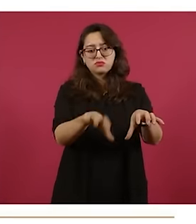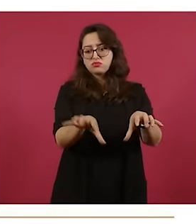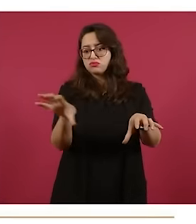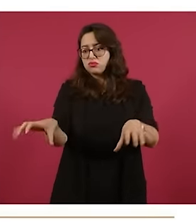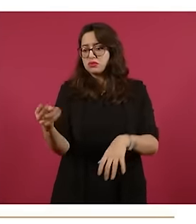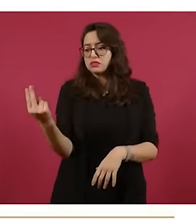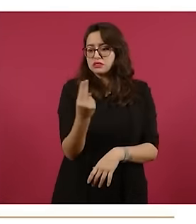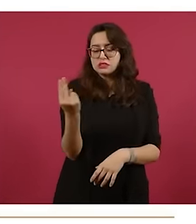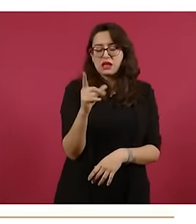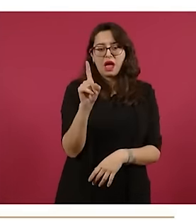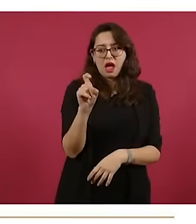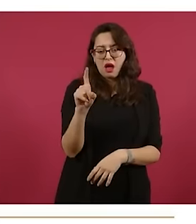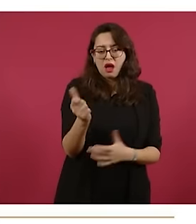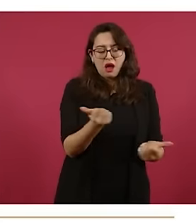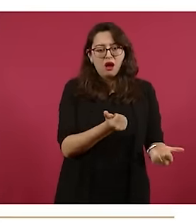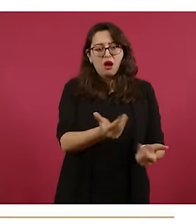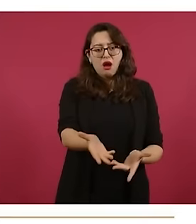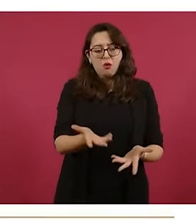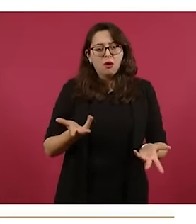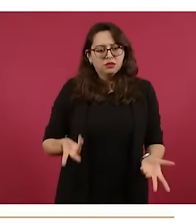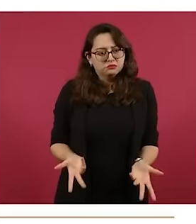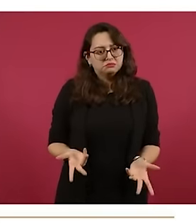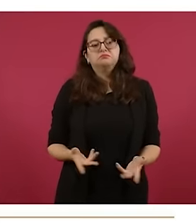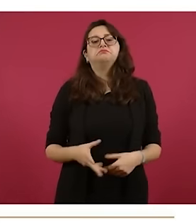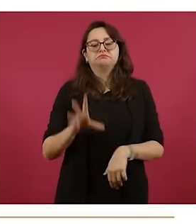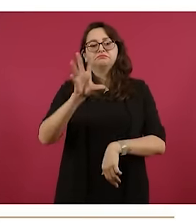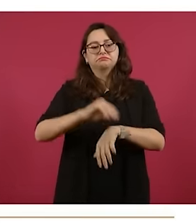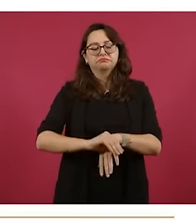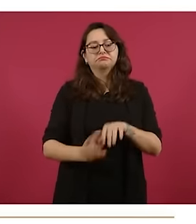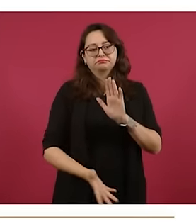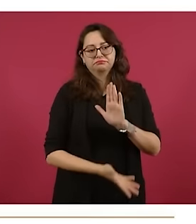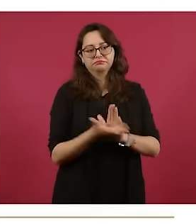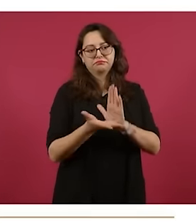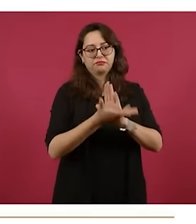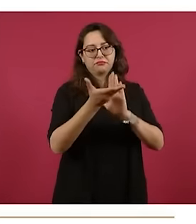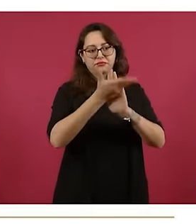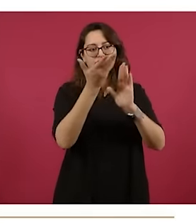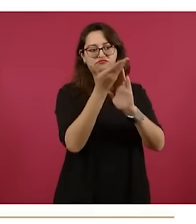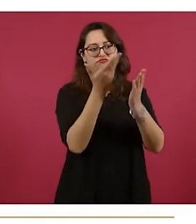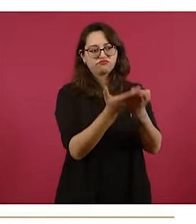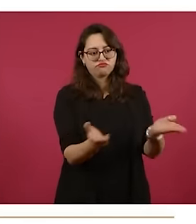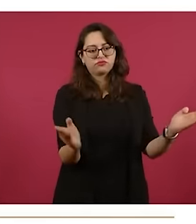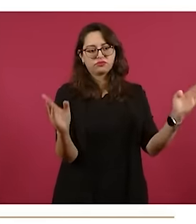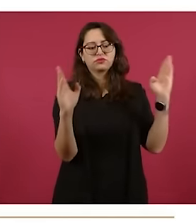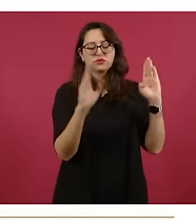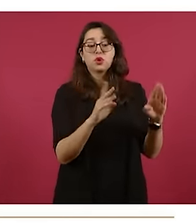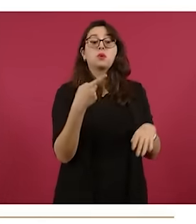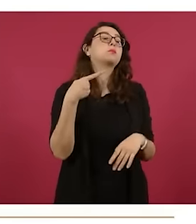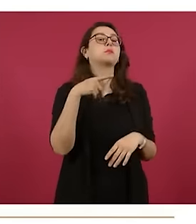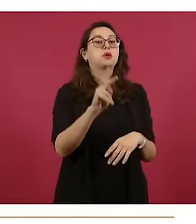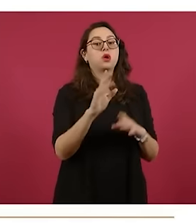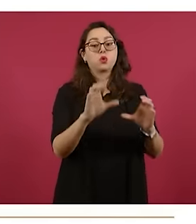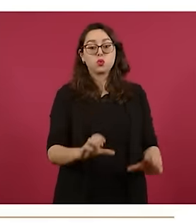construcción de la presa, pero esta construcción de la presa tendría que tener adaptaciones para evitar que